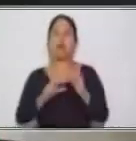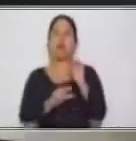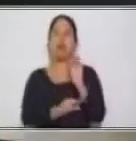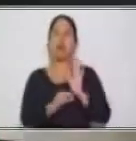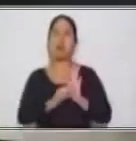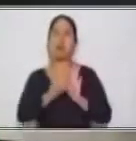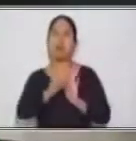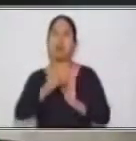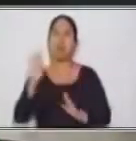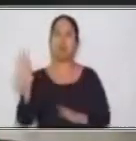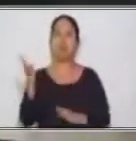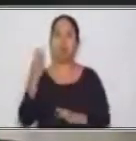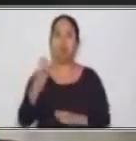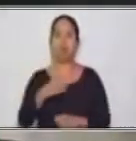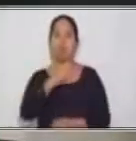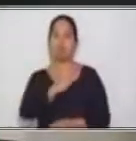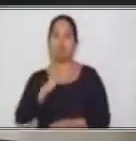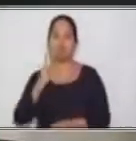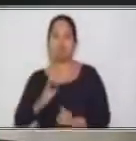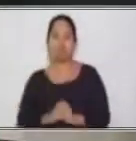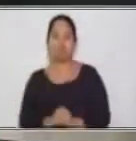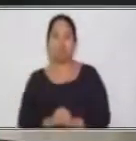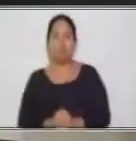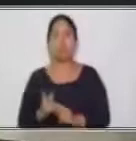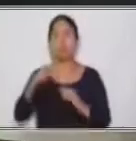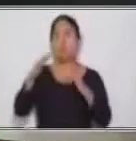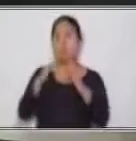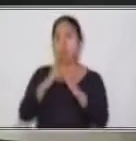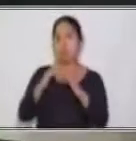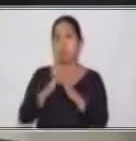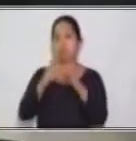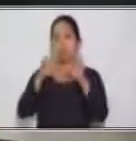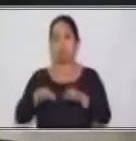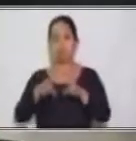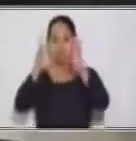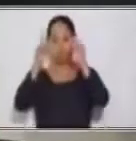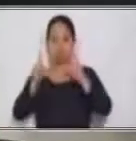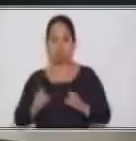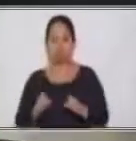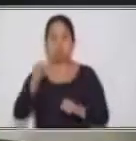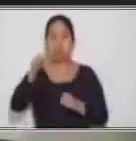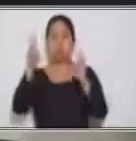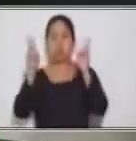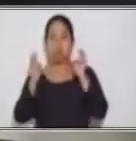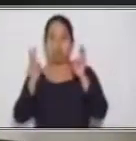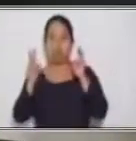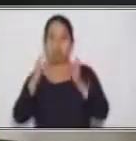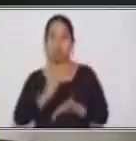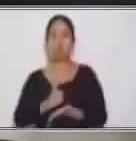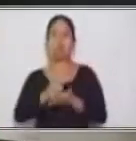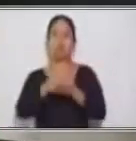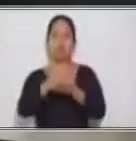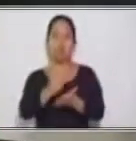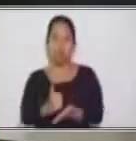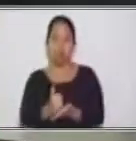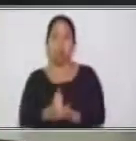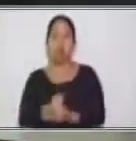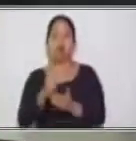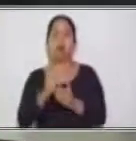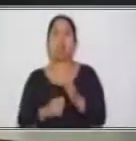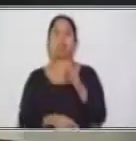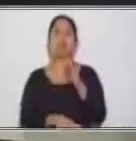Cuarto Diversificado. Si en casa hay alguna persona con discapacidad, este tema les ayudará a ejercitar